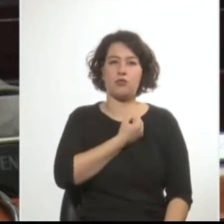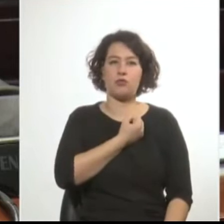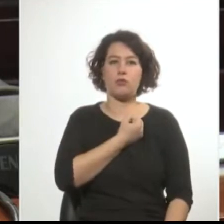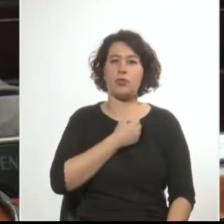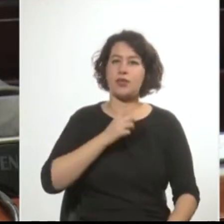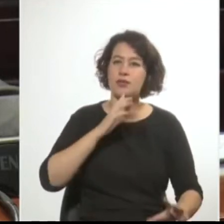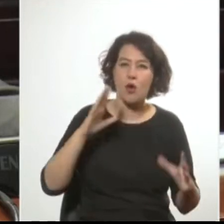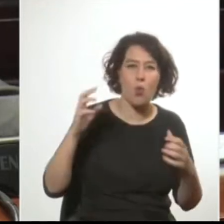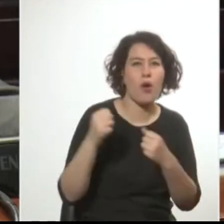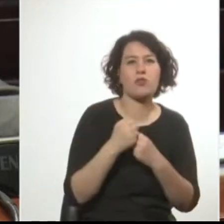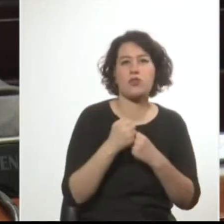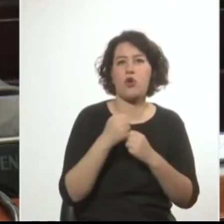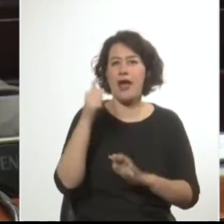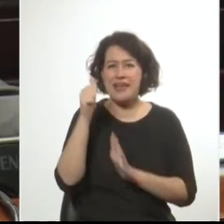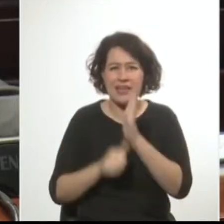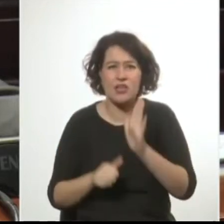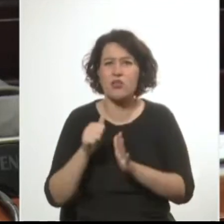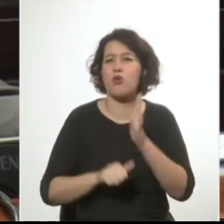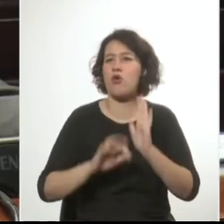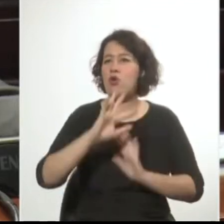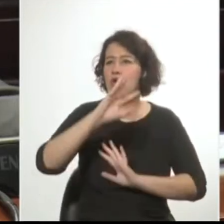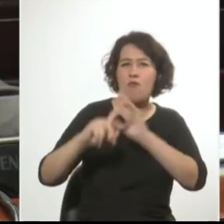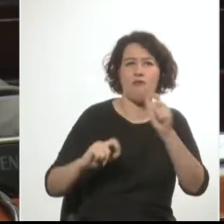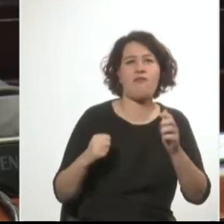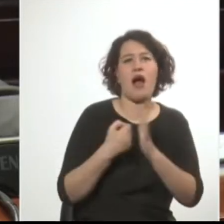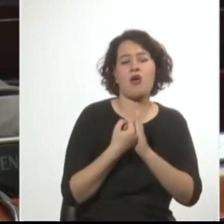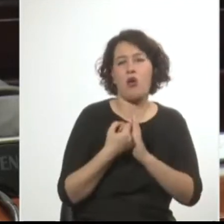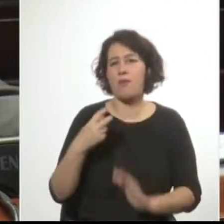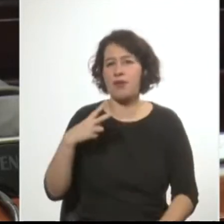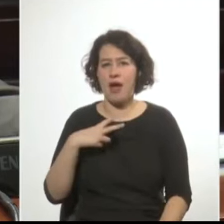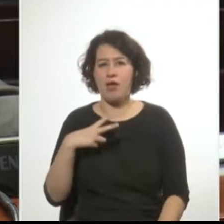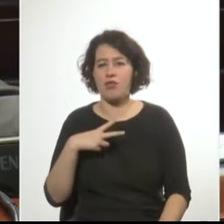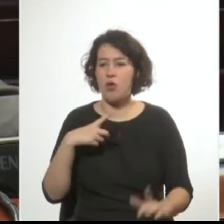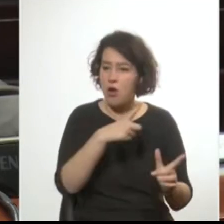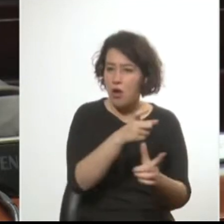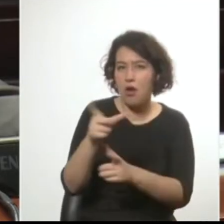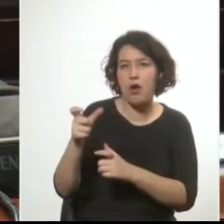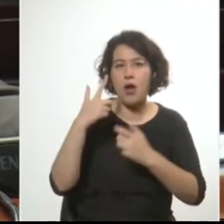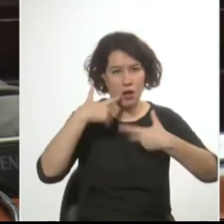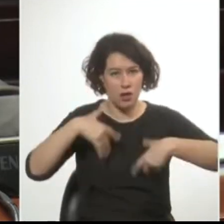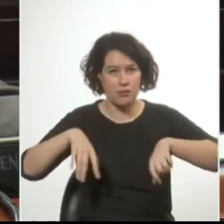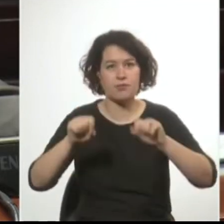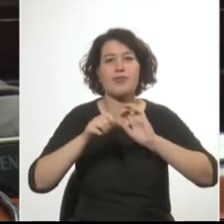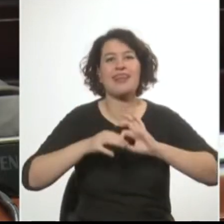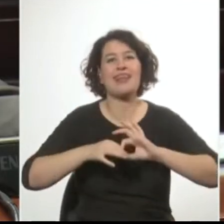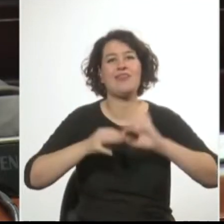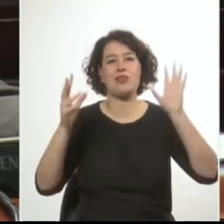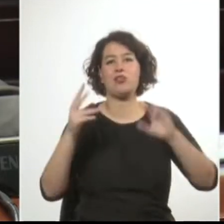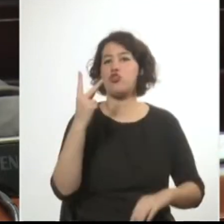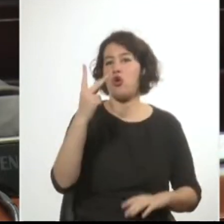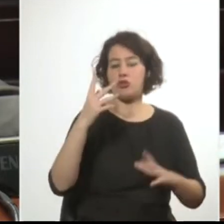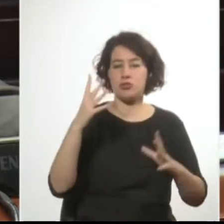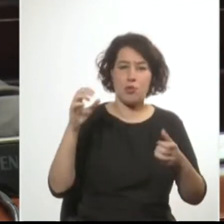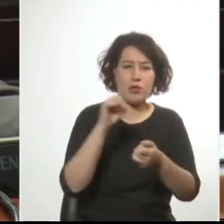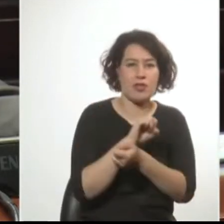Secuestros, heridos, robos a bancos y a privados, arsenales descubiertos, liberación de dos secuestrados